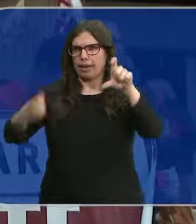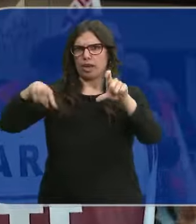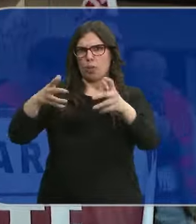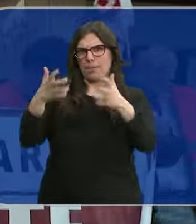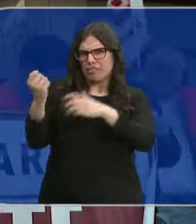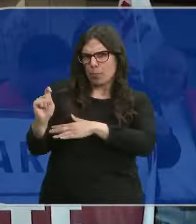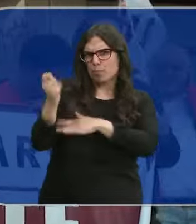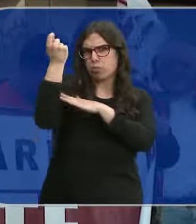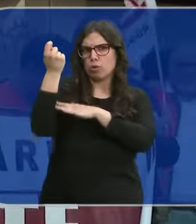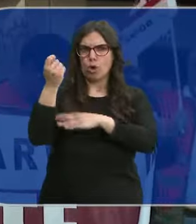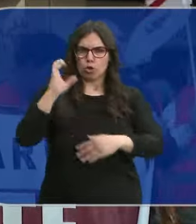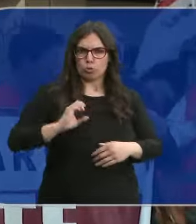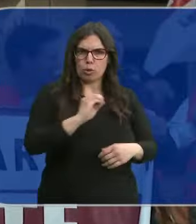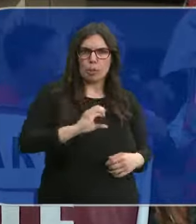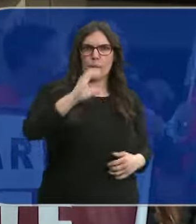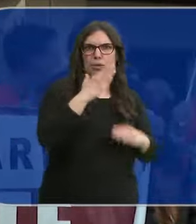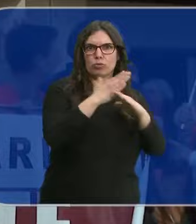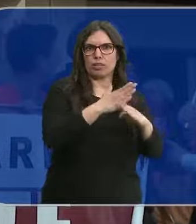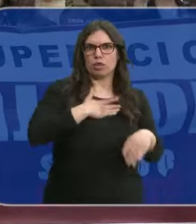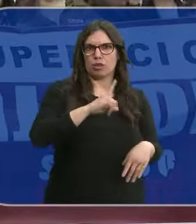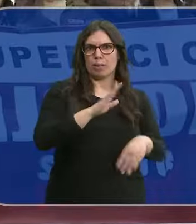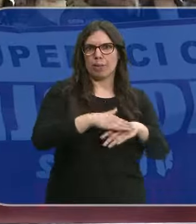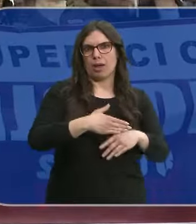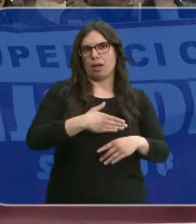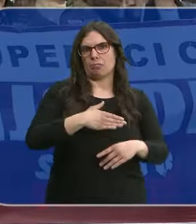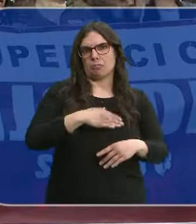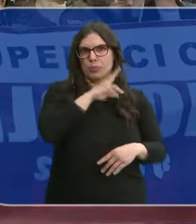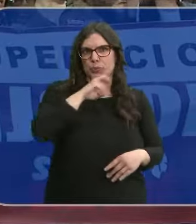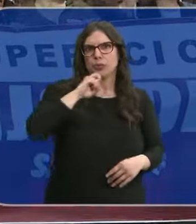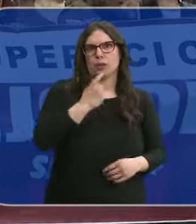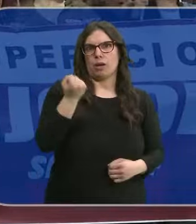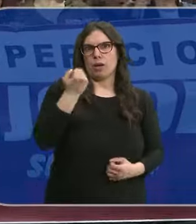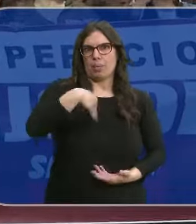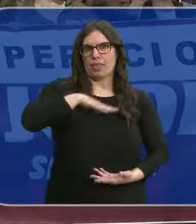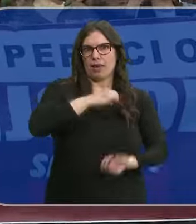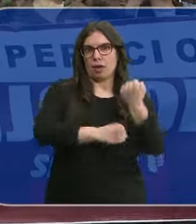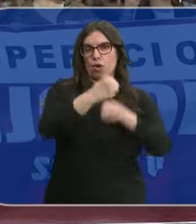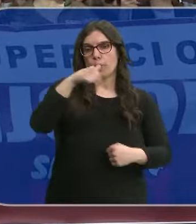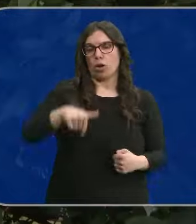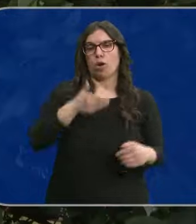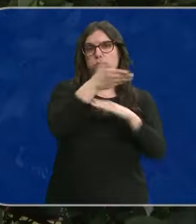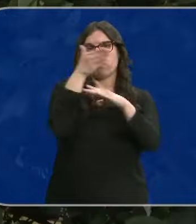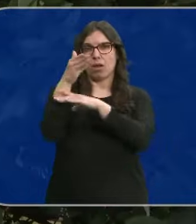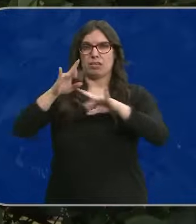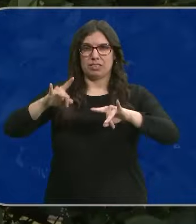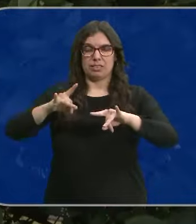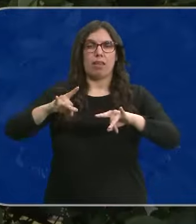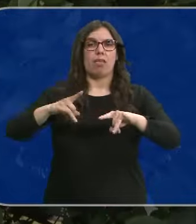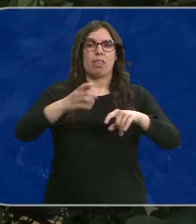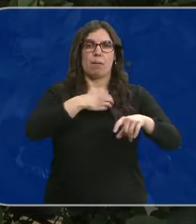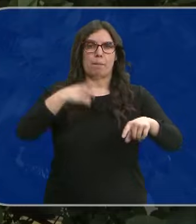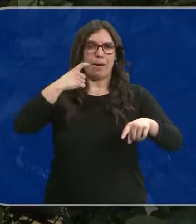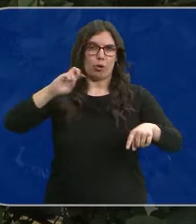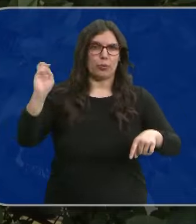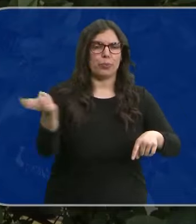récord se niega a subirles el sueldo lo suficiente para no perder poder adquisitivo. Esta mañana han protestado frente a las sedes de diversas sucursales en